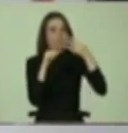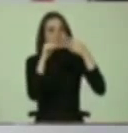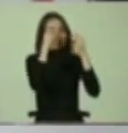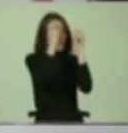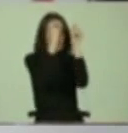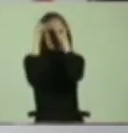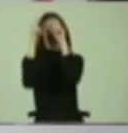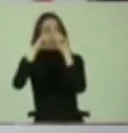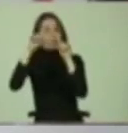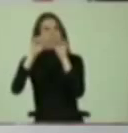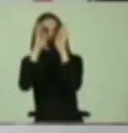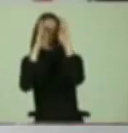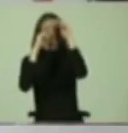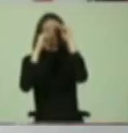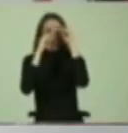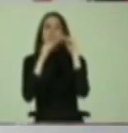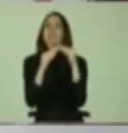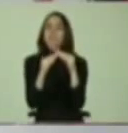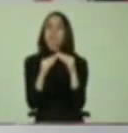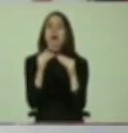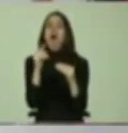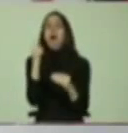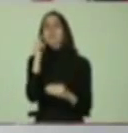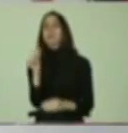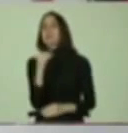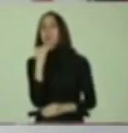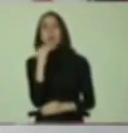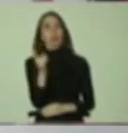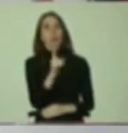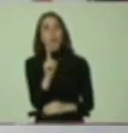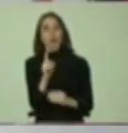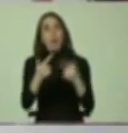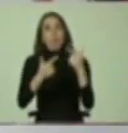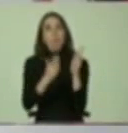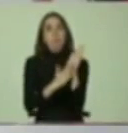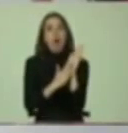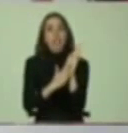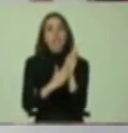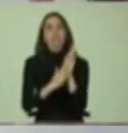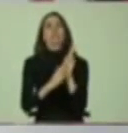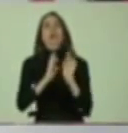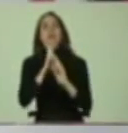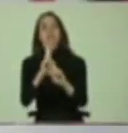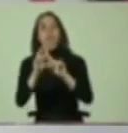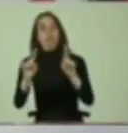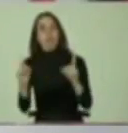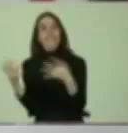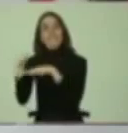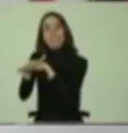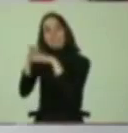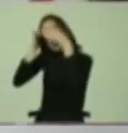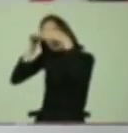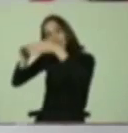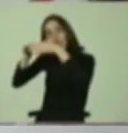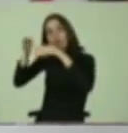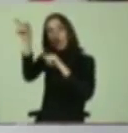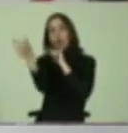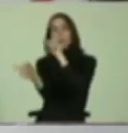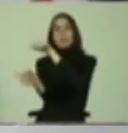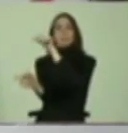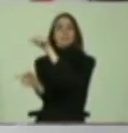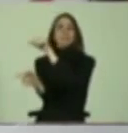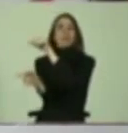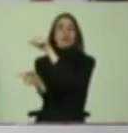menor porque nos lleva a políticas y prácticas muy distintas. En la integración, ¿cuál es el foco? El individuo.